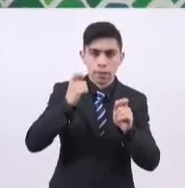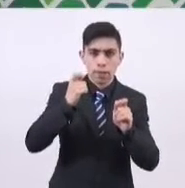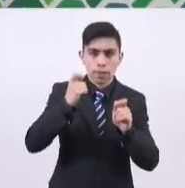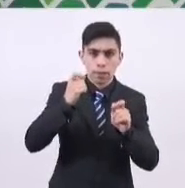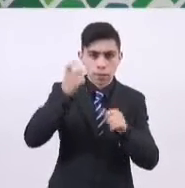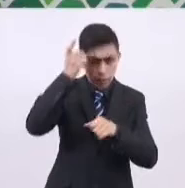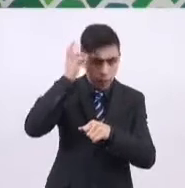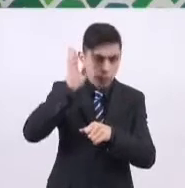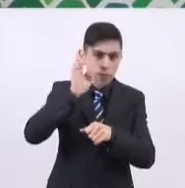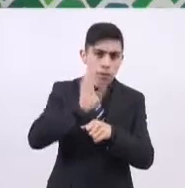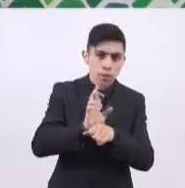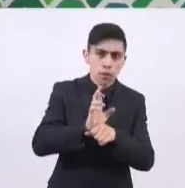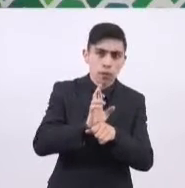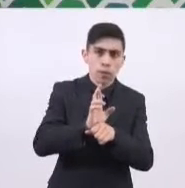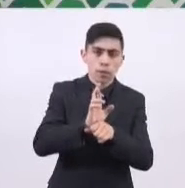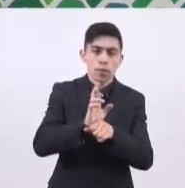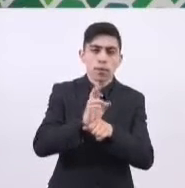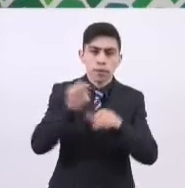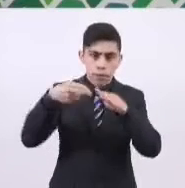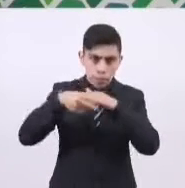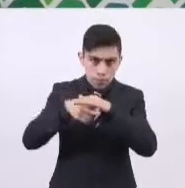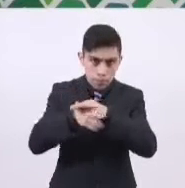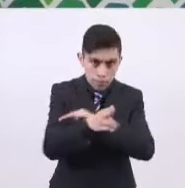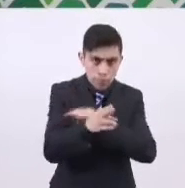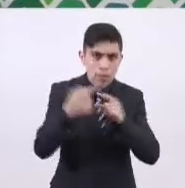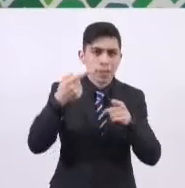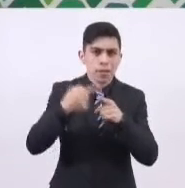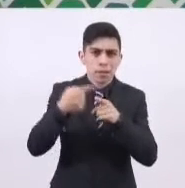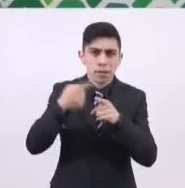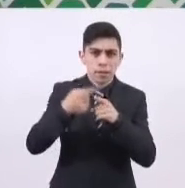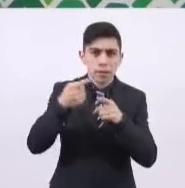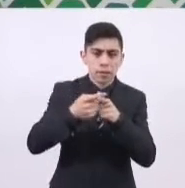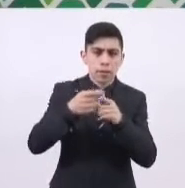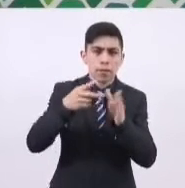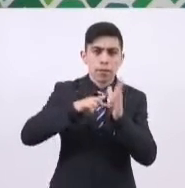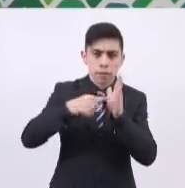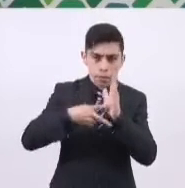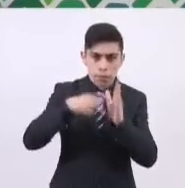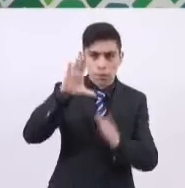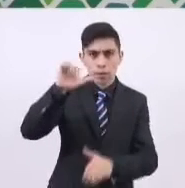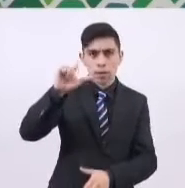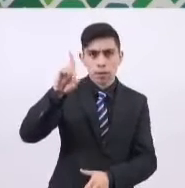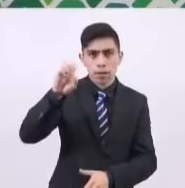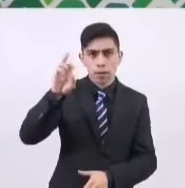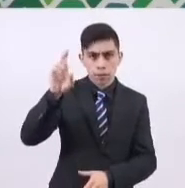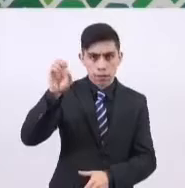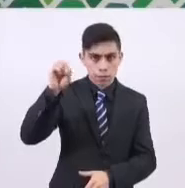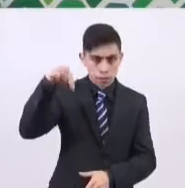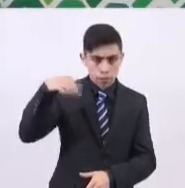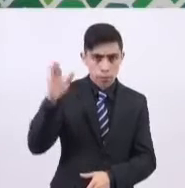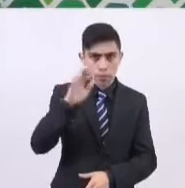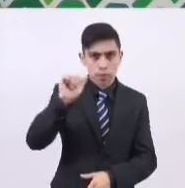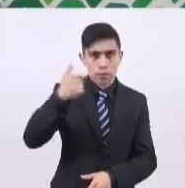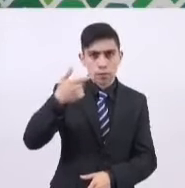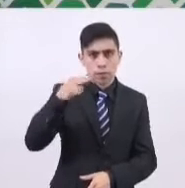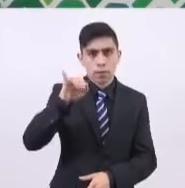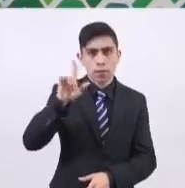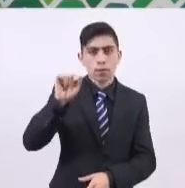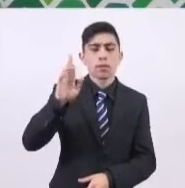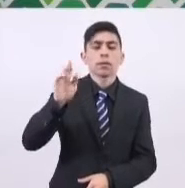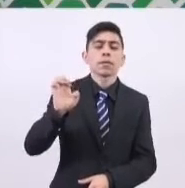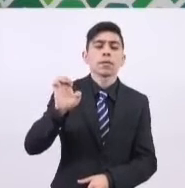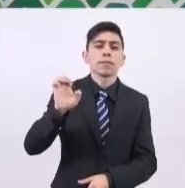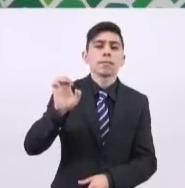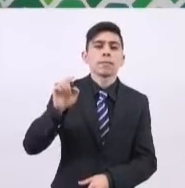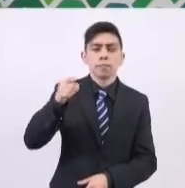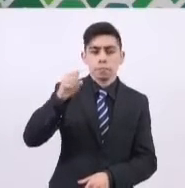Sistema de Transporte Colectivo Metro, el ingeniero Guillermo Calderón Aguilera. Él es especialista en gestión de proyectos